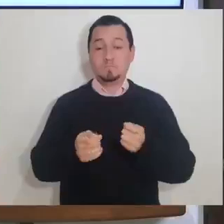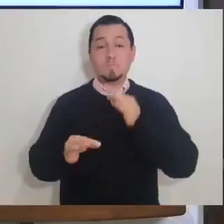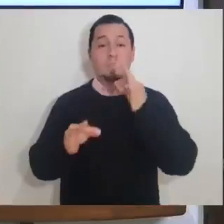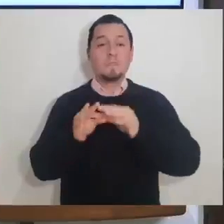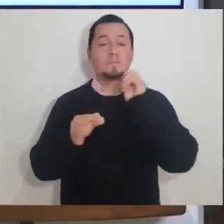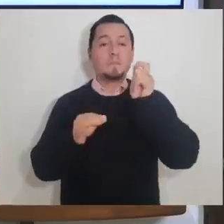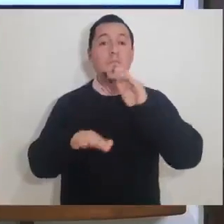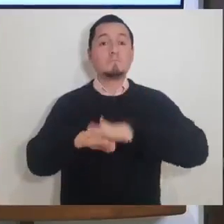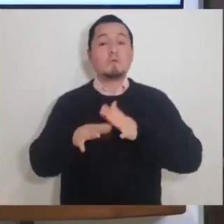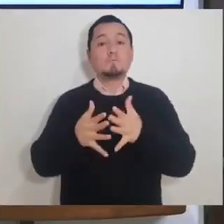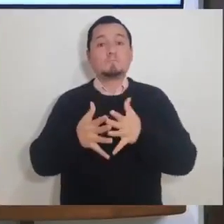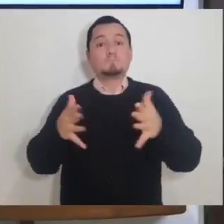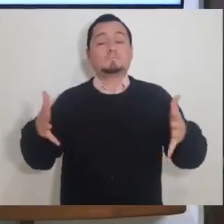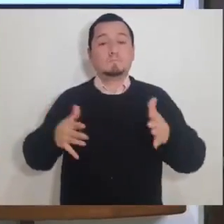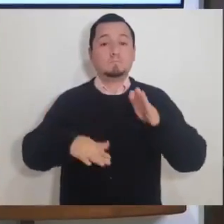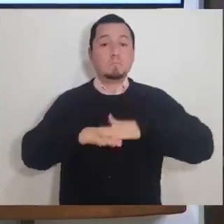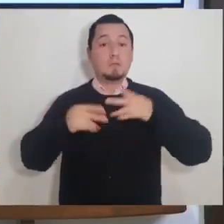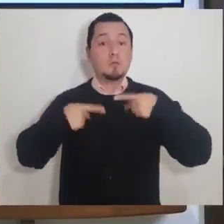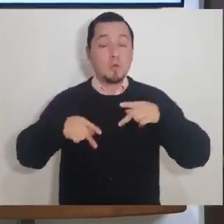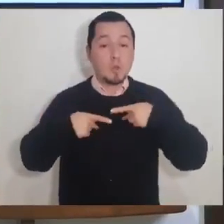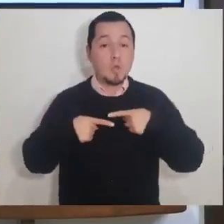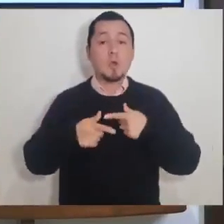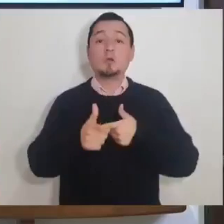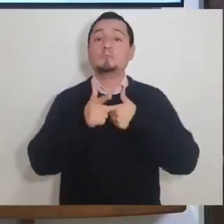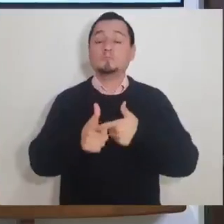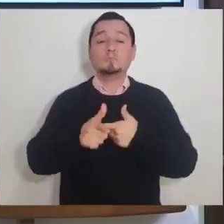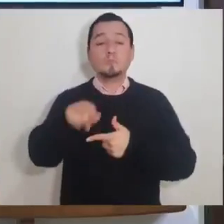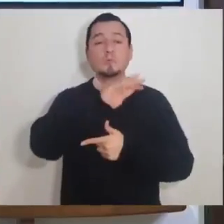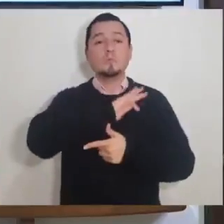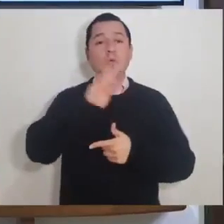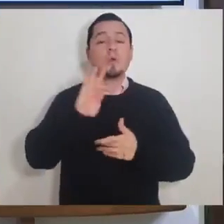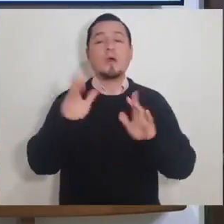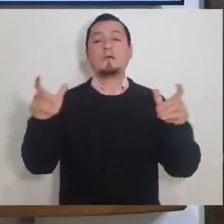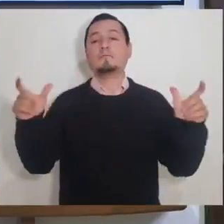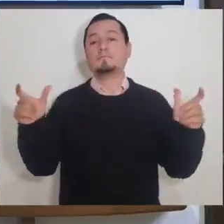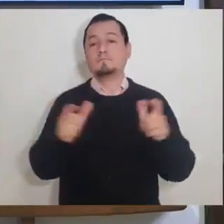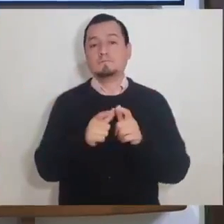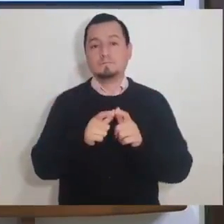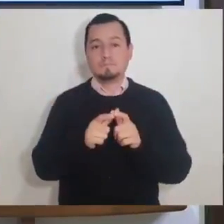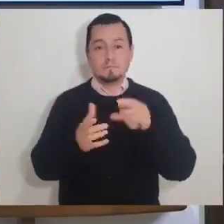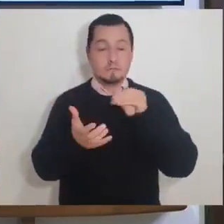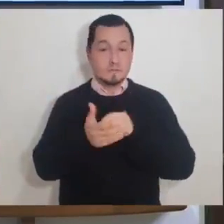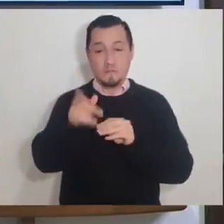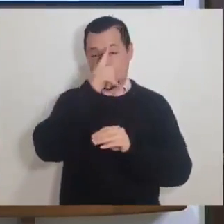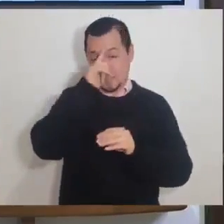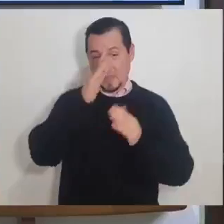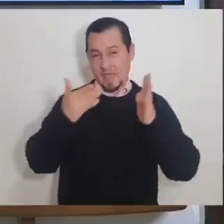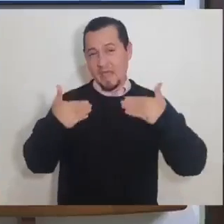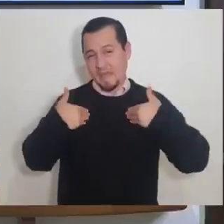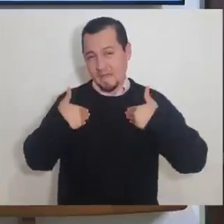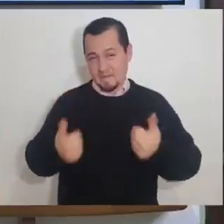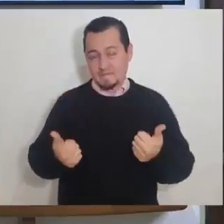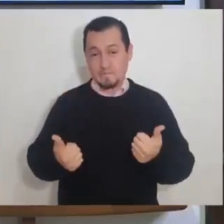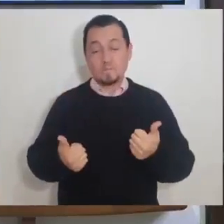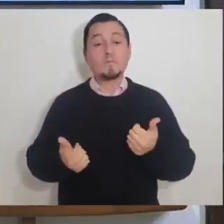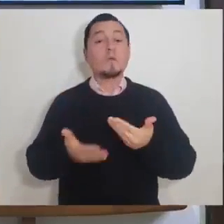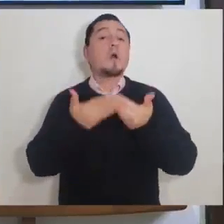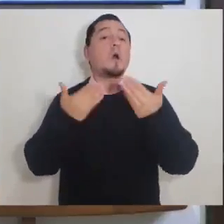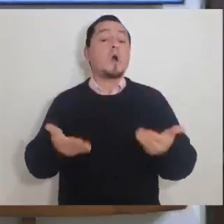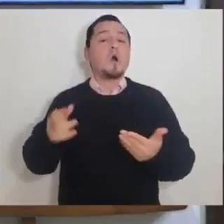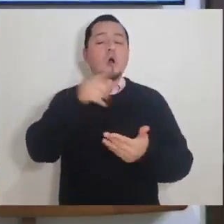el crecimiento en el número de casos o inclusive, insisto, haber logrado una reducción paulatina. Ahora bien,